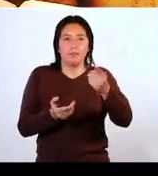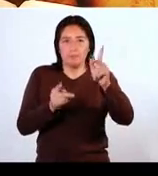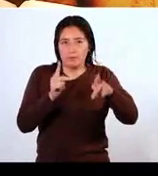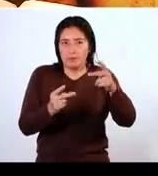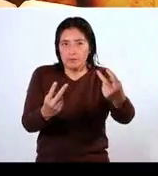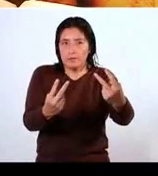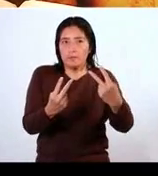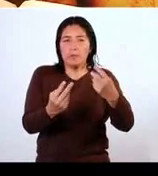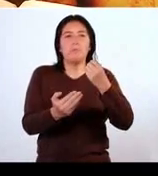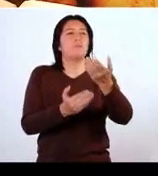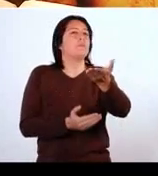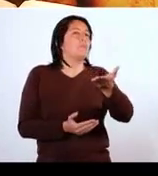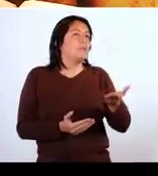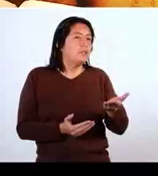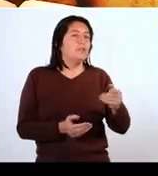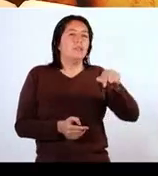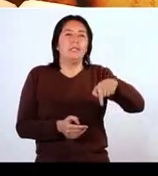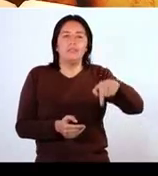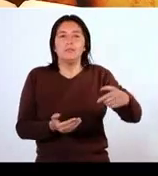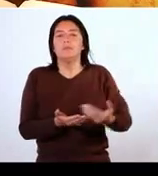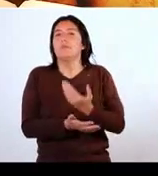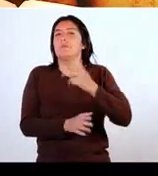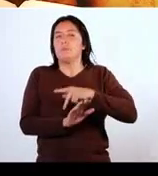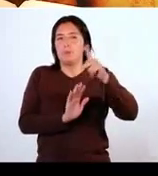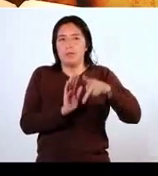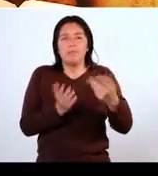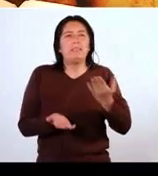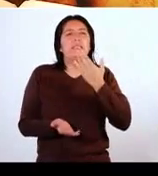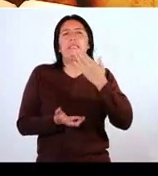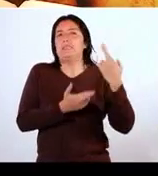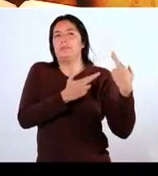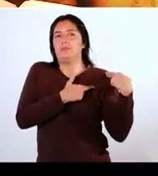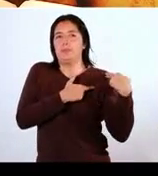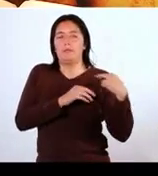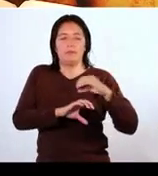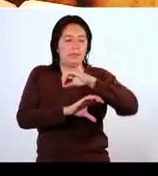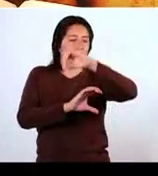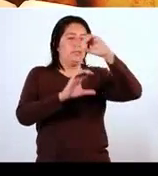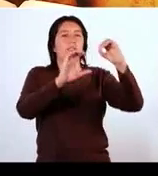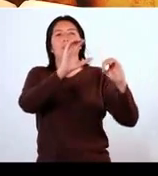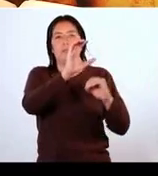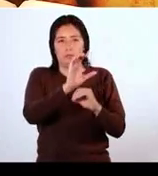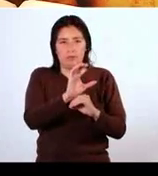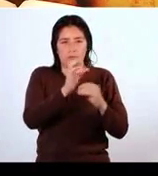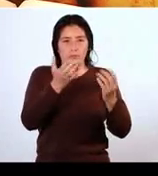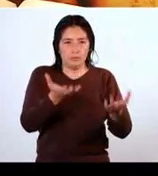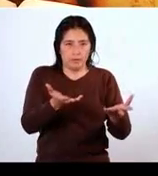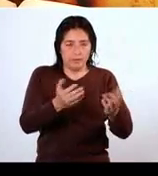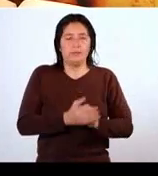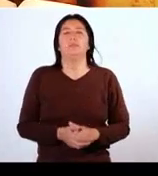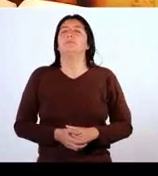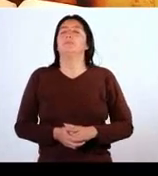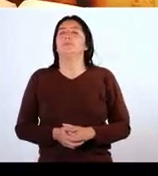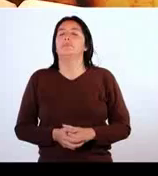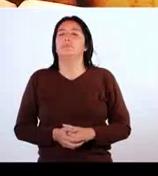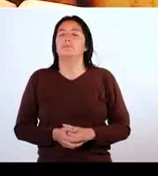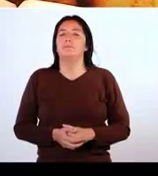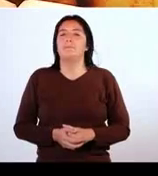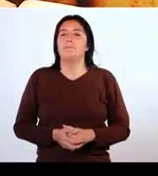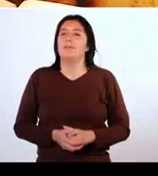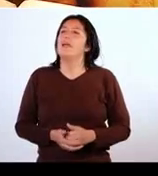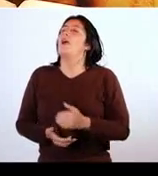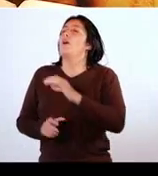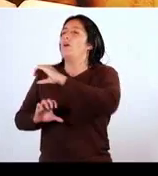¿cómo están? Amigos saludantes, bienvenidos a un programa más. Como saben, está producido por el Consejo Nacional para la Integración de la Persona con